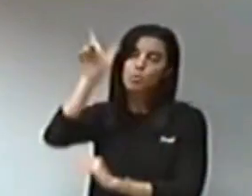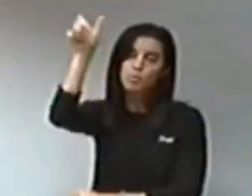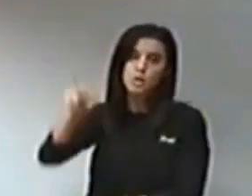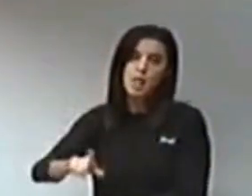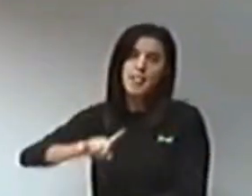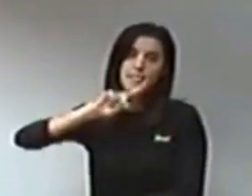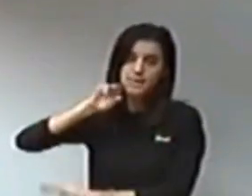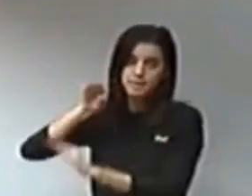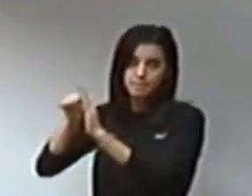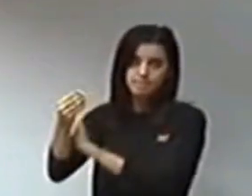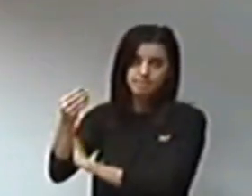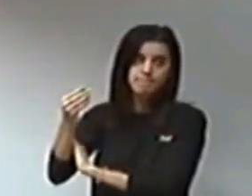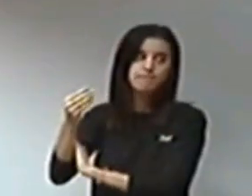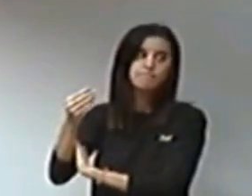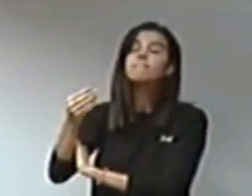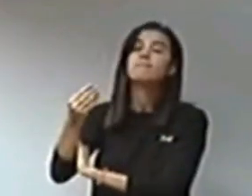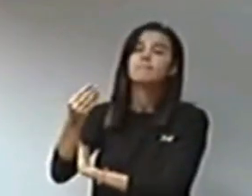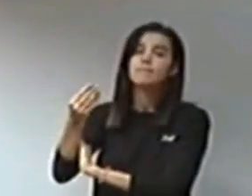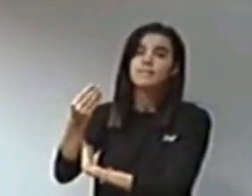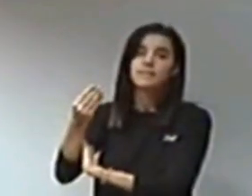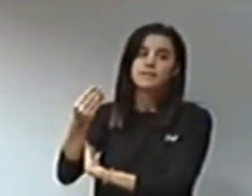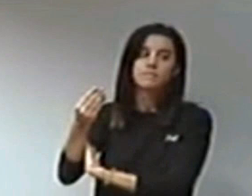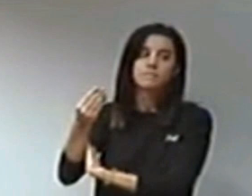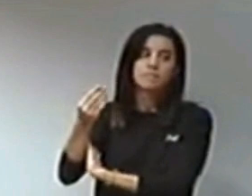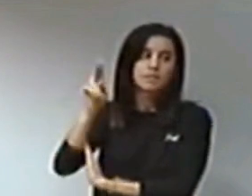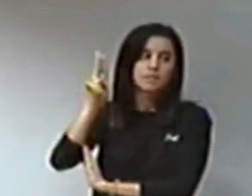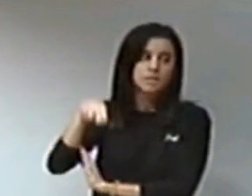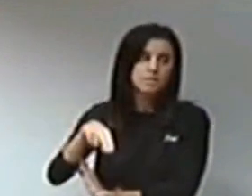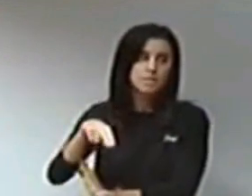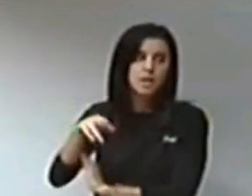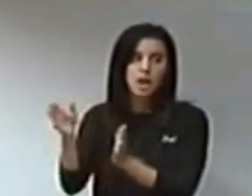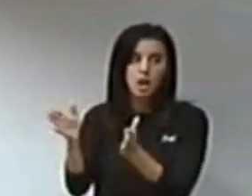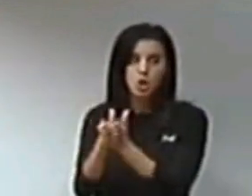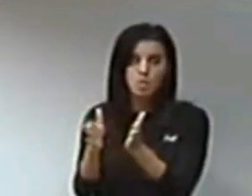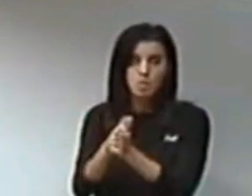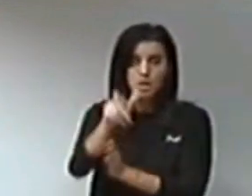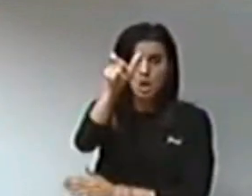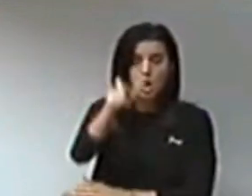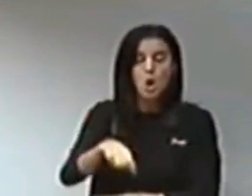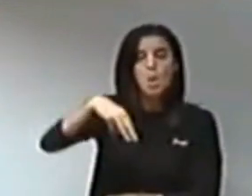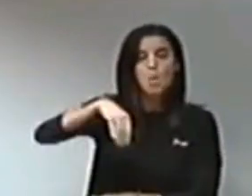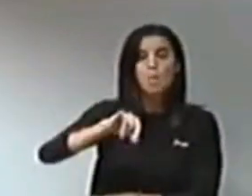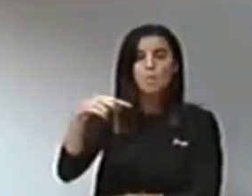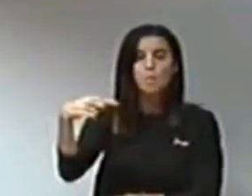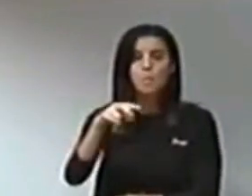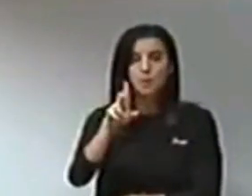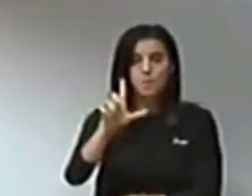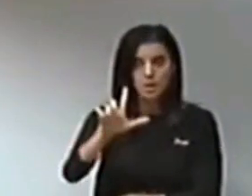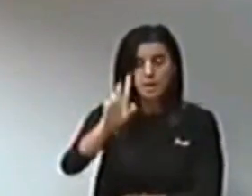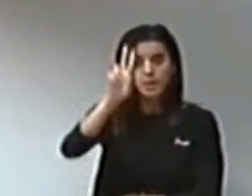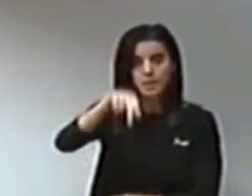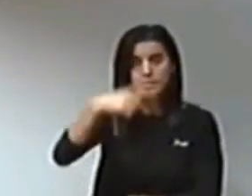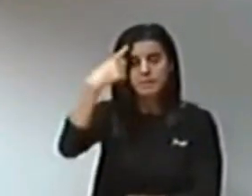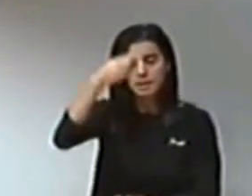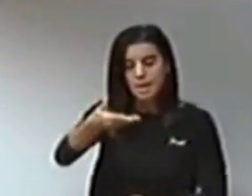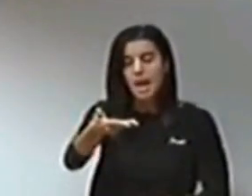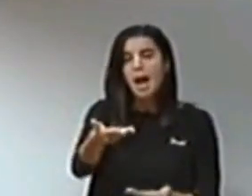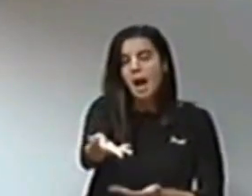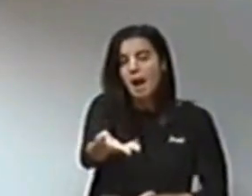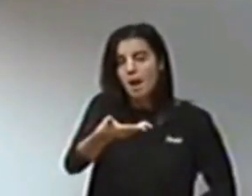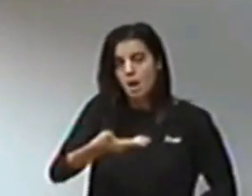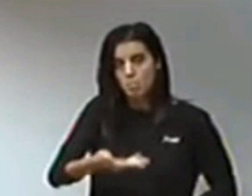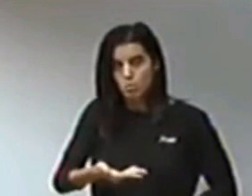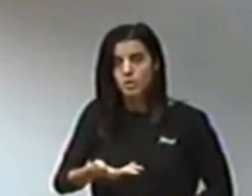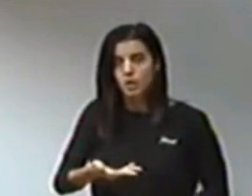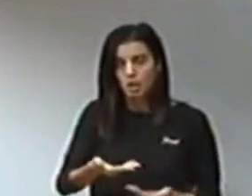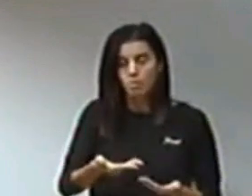ilicitano, así como al compañero Miguel, que también sé que ha aportado en la medida